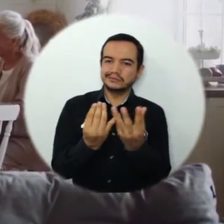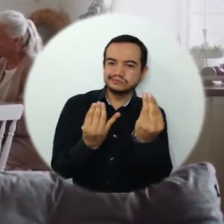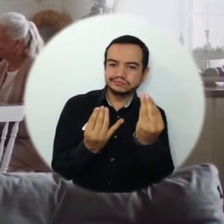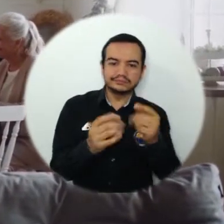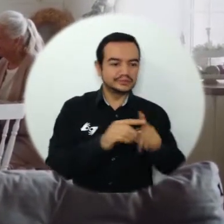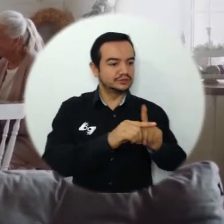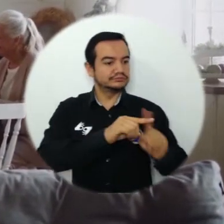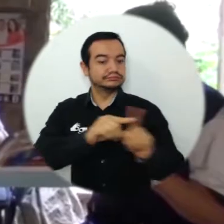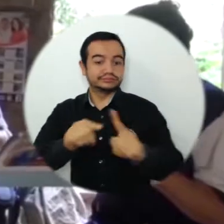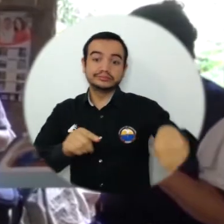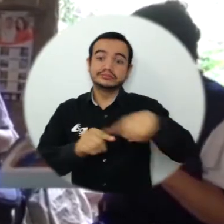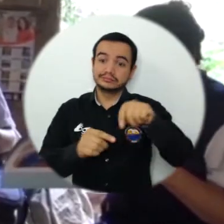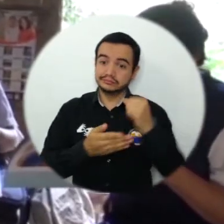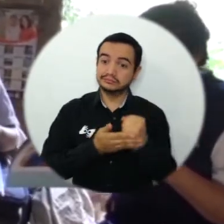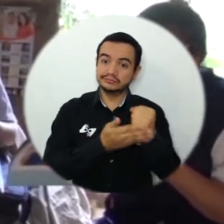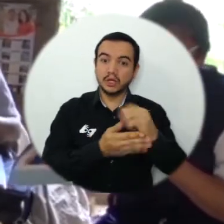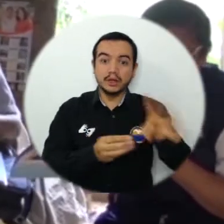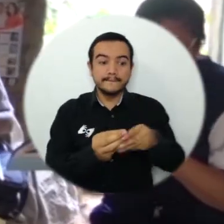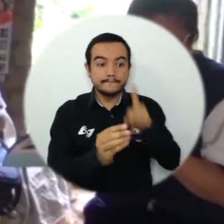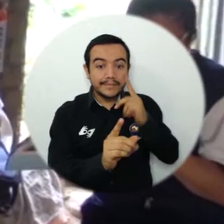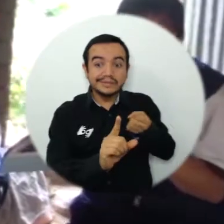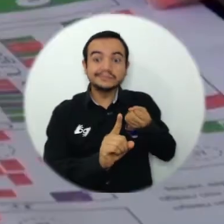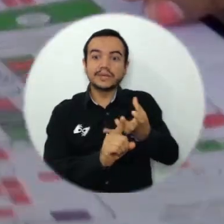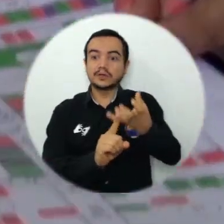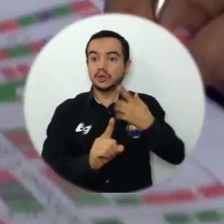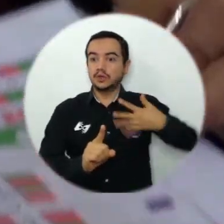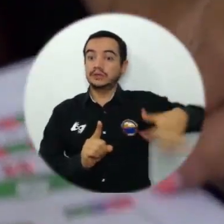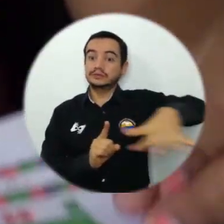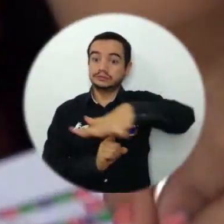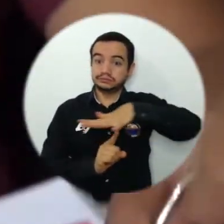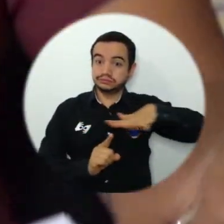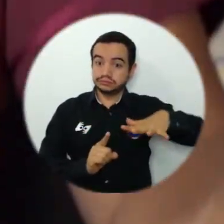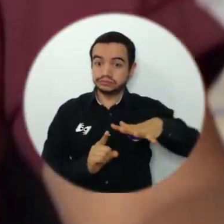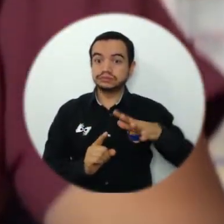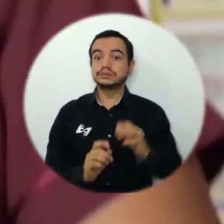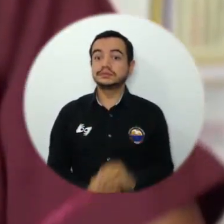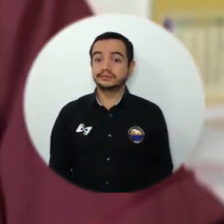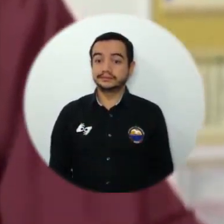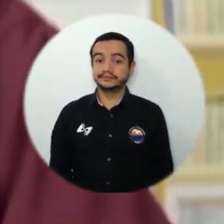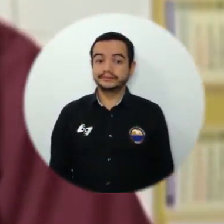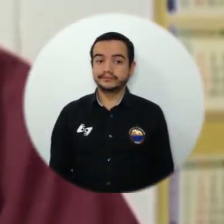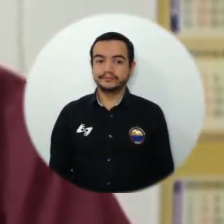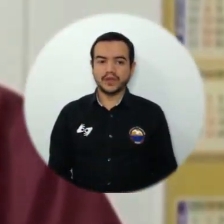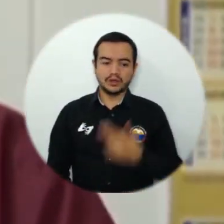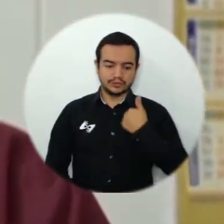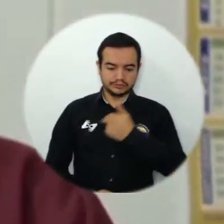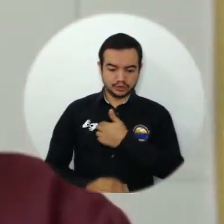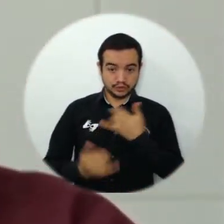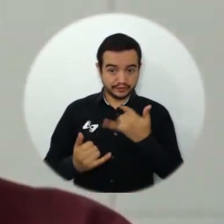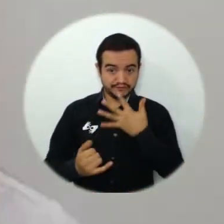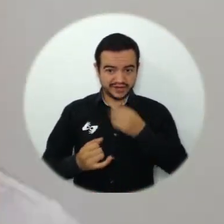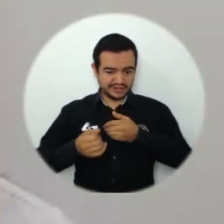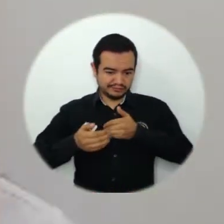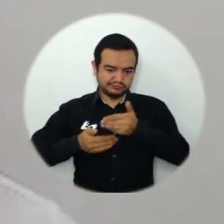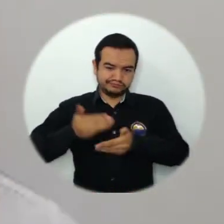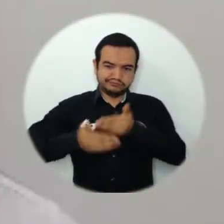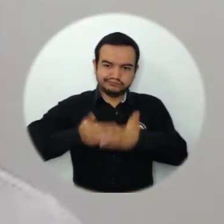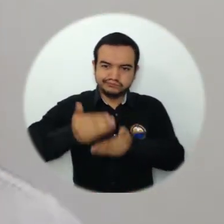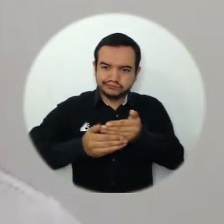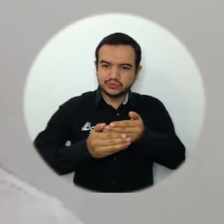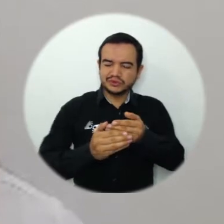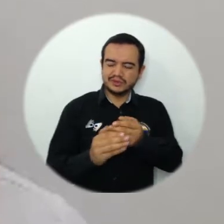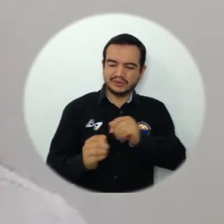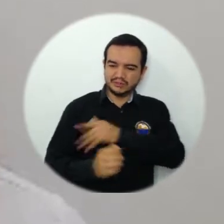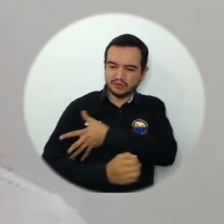a este nivel posgradual, y el impacto que genera, por supuesto, en lo que esto representa. Para nosotros ha sido un desafío seguir